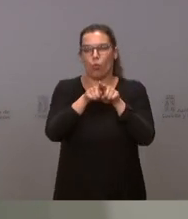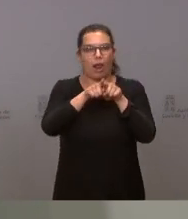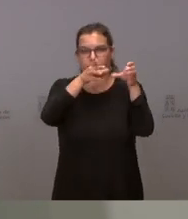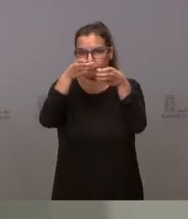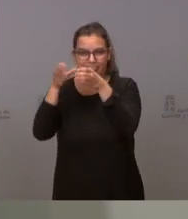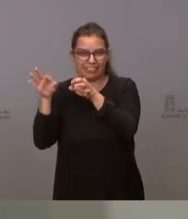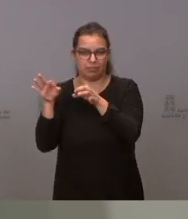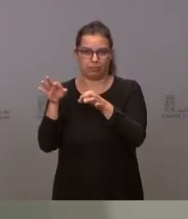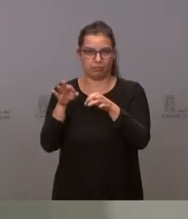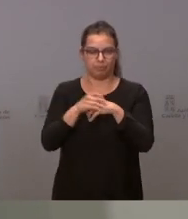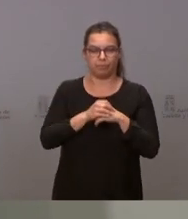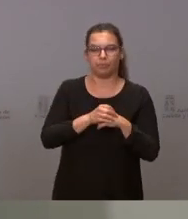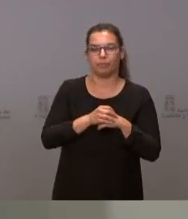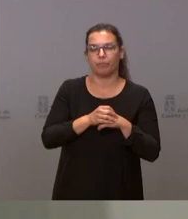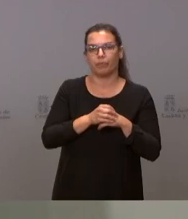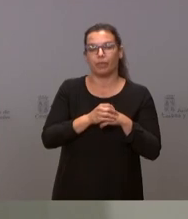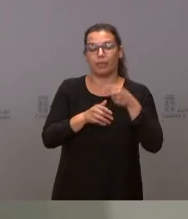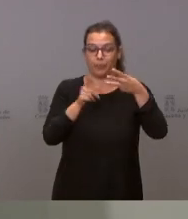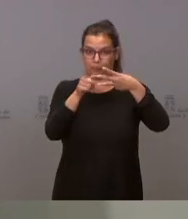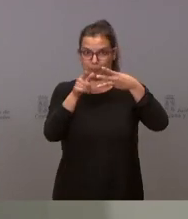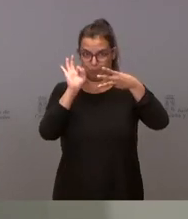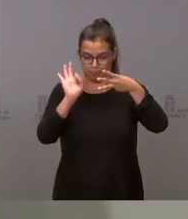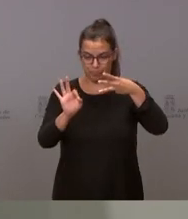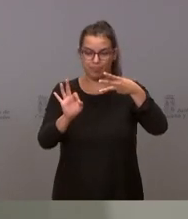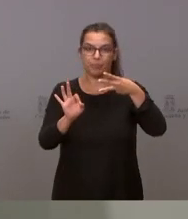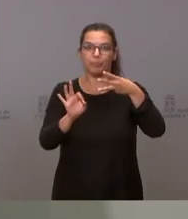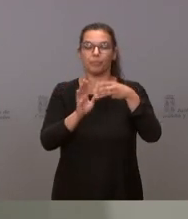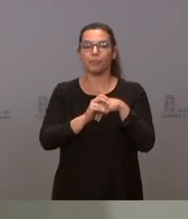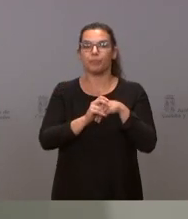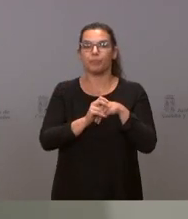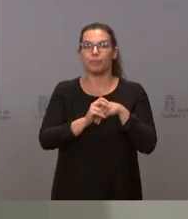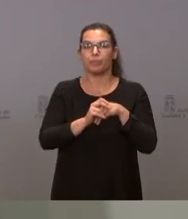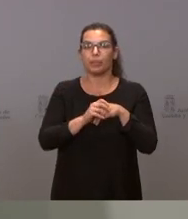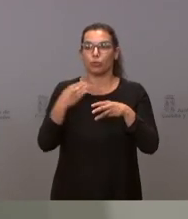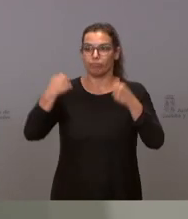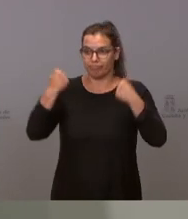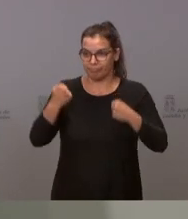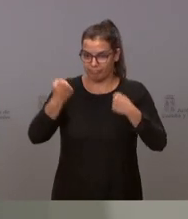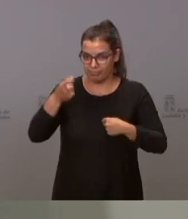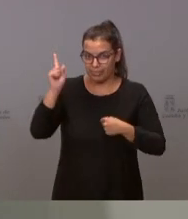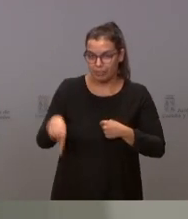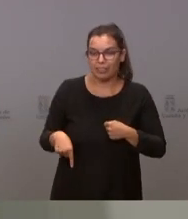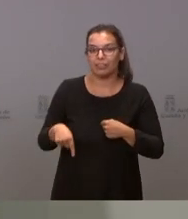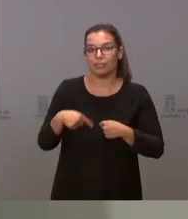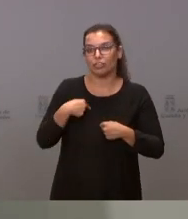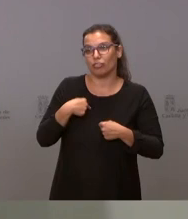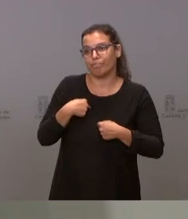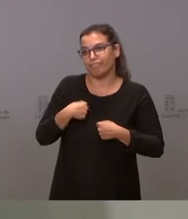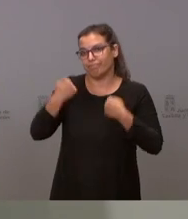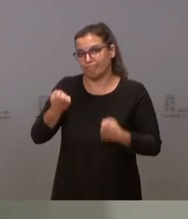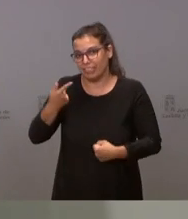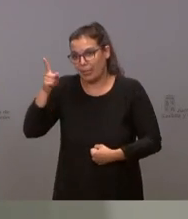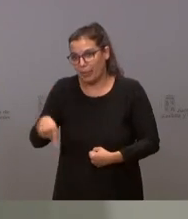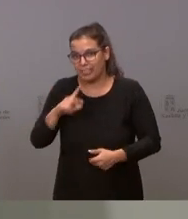pertenezcan. Sobre la pregunta de Belén usted siente insistir y yo también siento insistir y